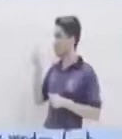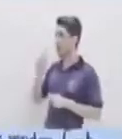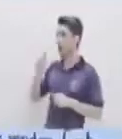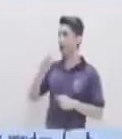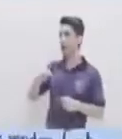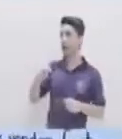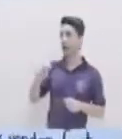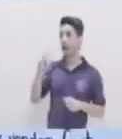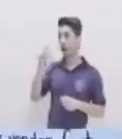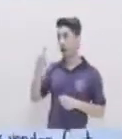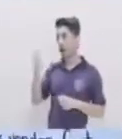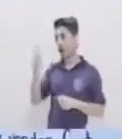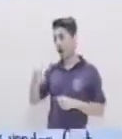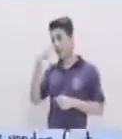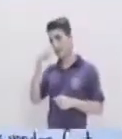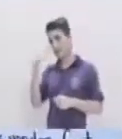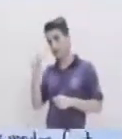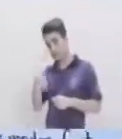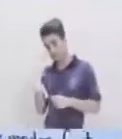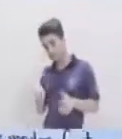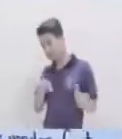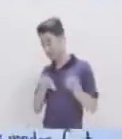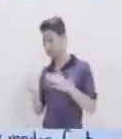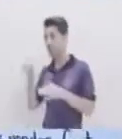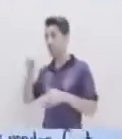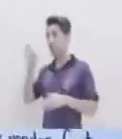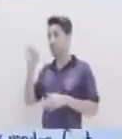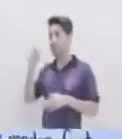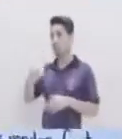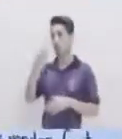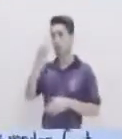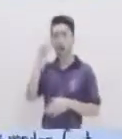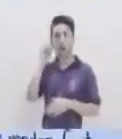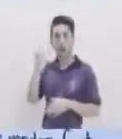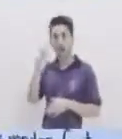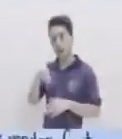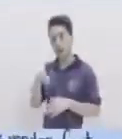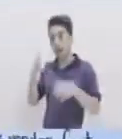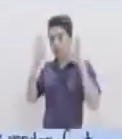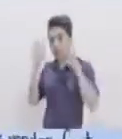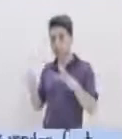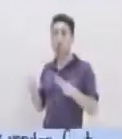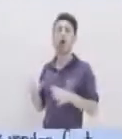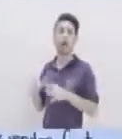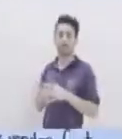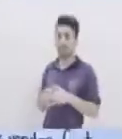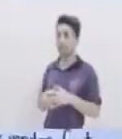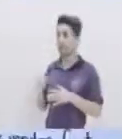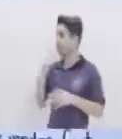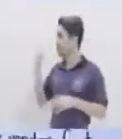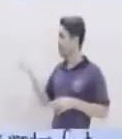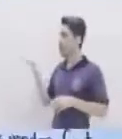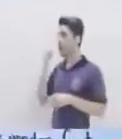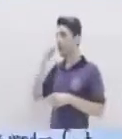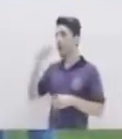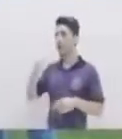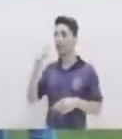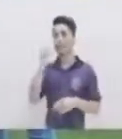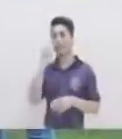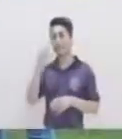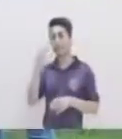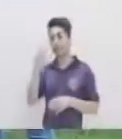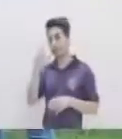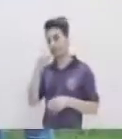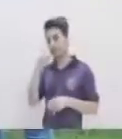Cantan Pongan atención Ahí ya estamos usando el modo imperativo Entonces para resumir El indicativo Una acción real y concreta